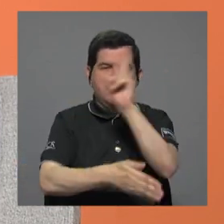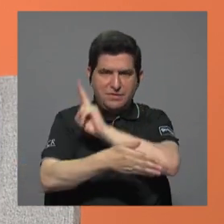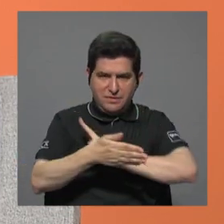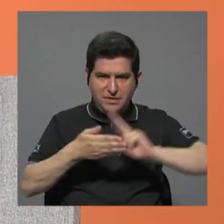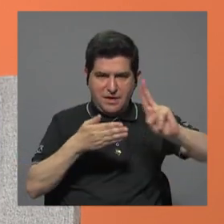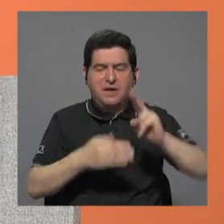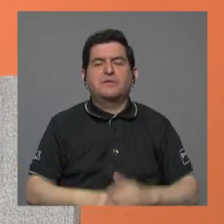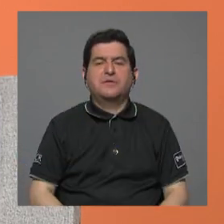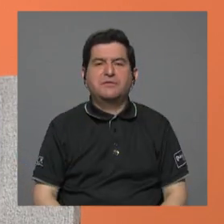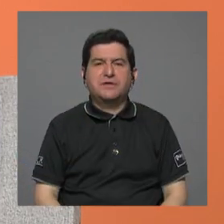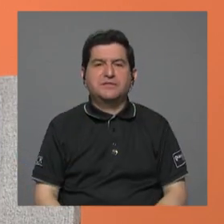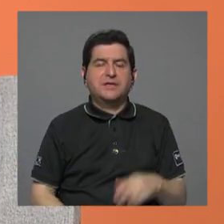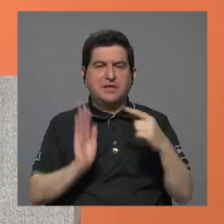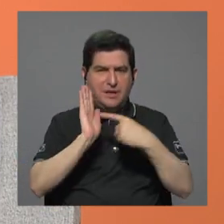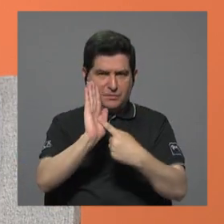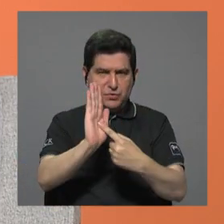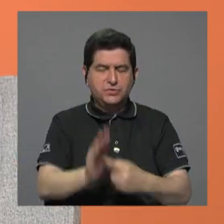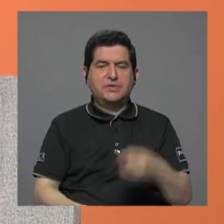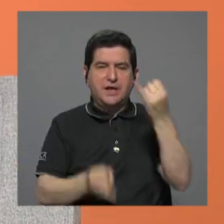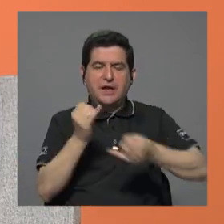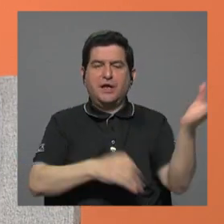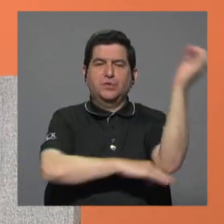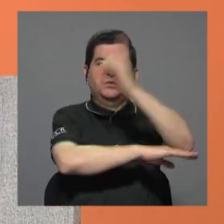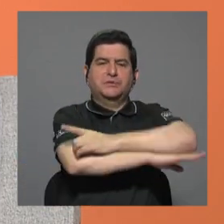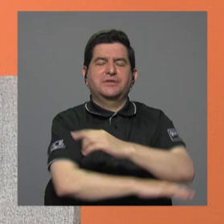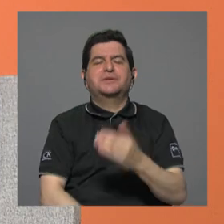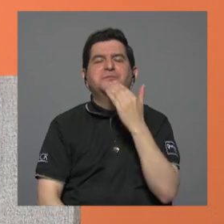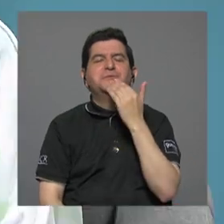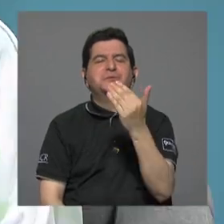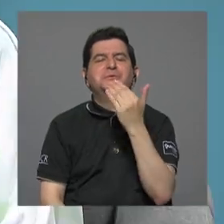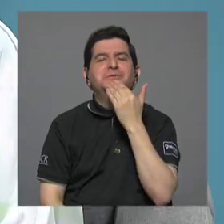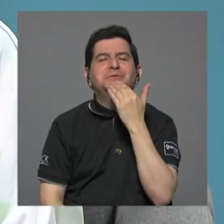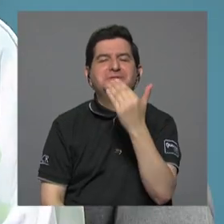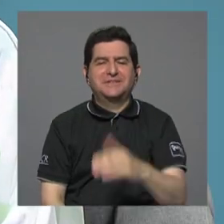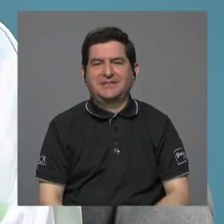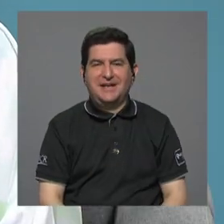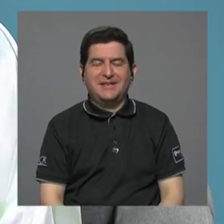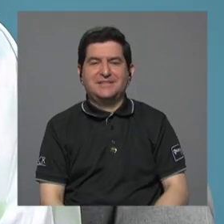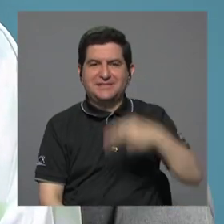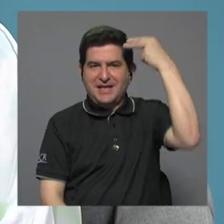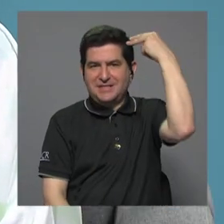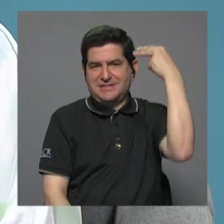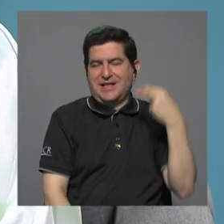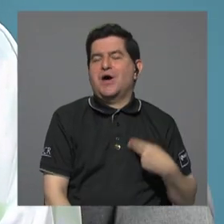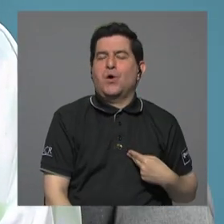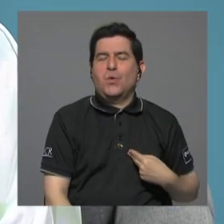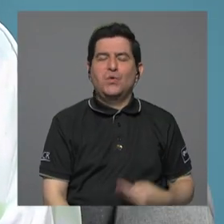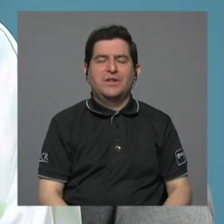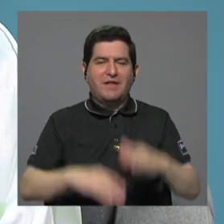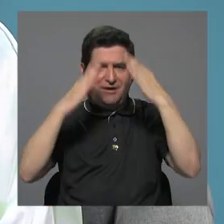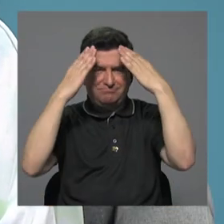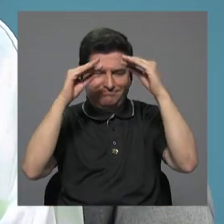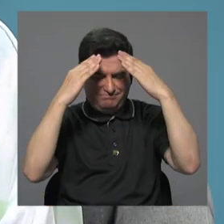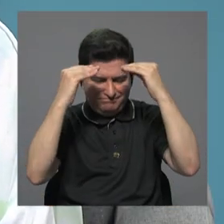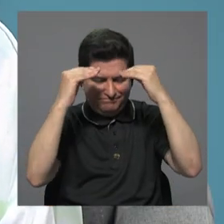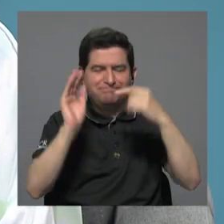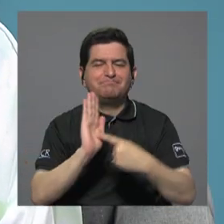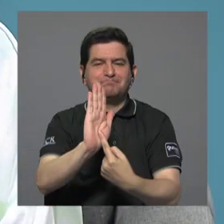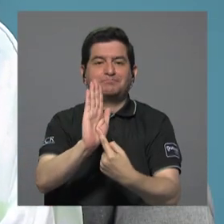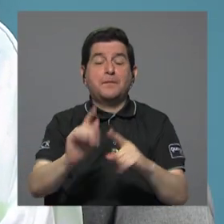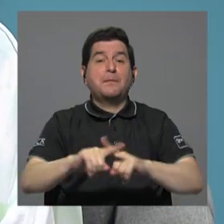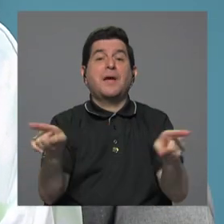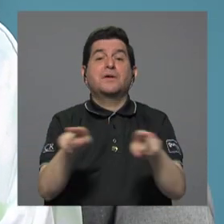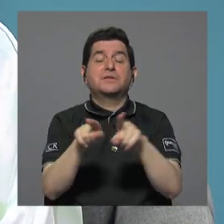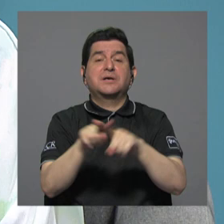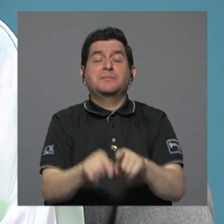Universidad de Costa Rica cubrimos durante los últimos días. Muchísimas gracias a Hulda Miranda por esta información, pero